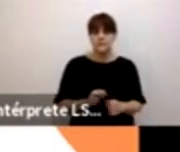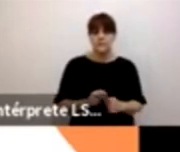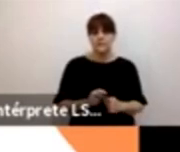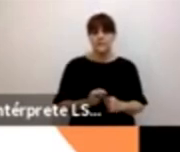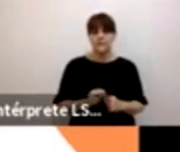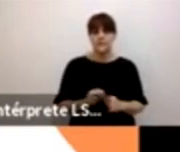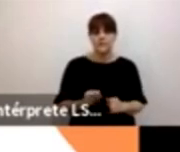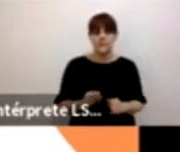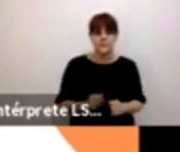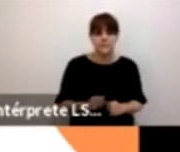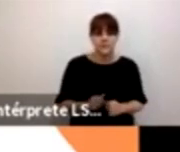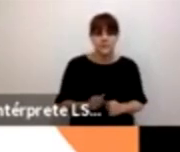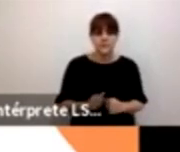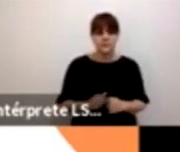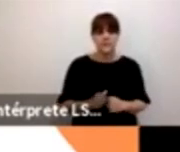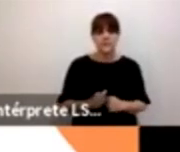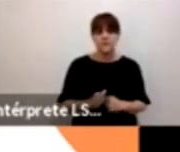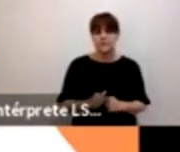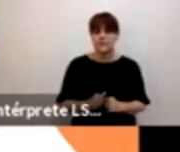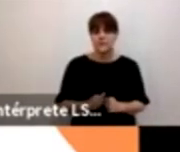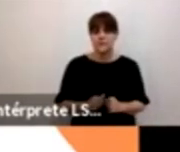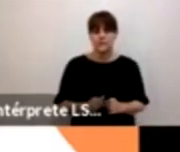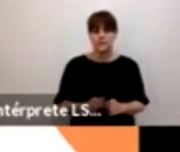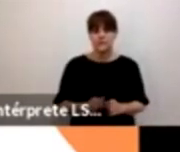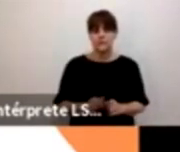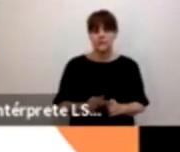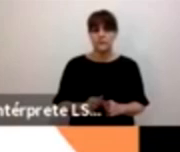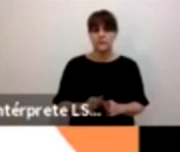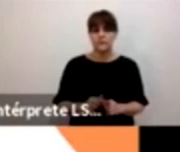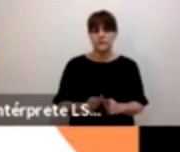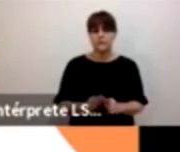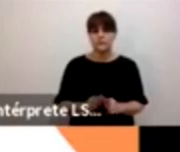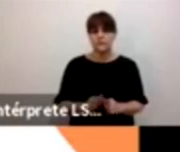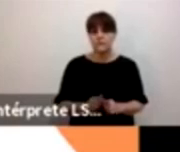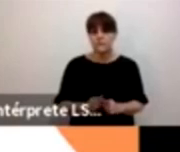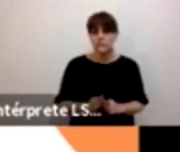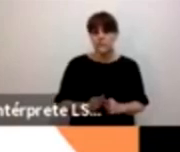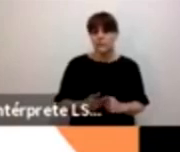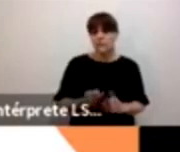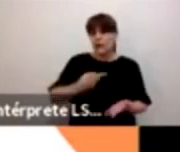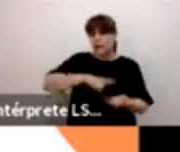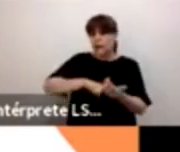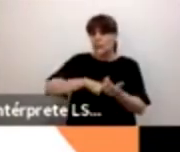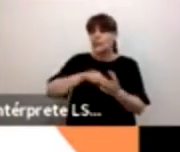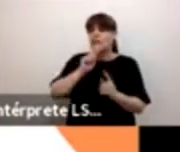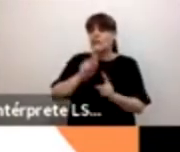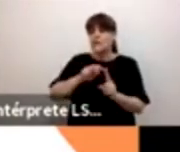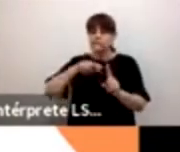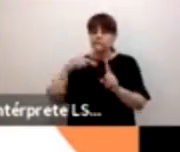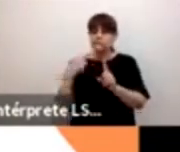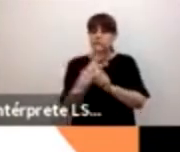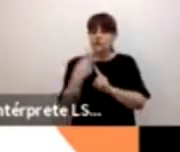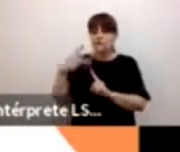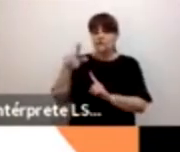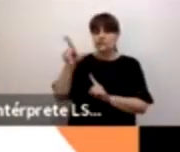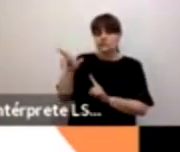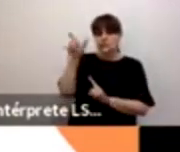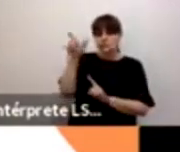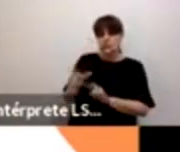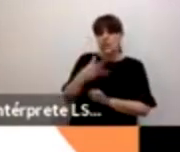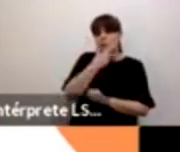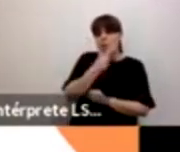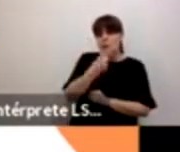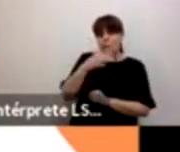futuros perpetradores potenciales de violencia de género, es decir, con los varones de estos subgrupos